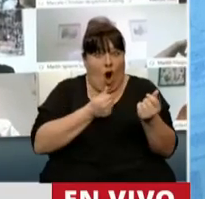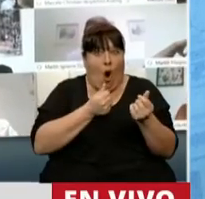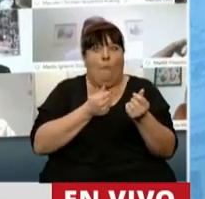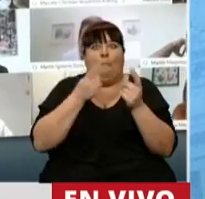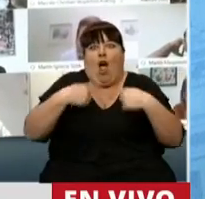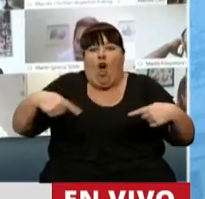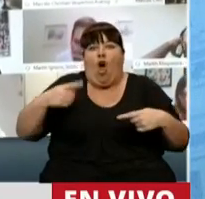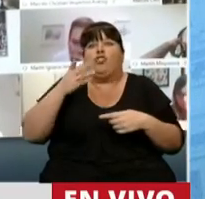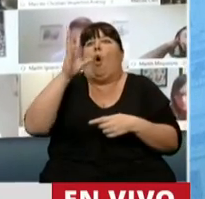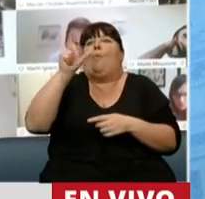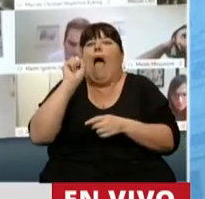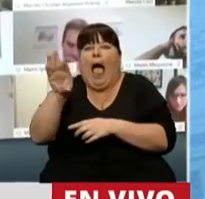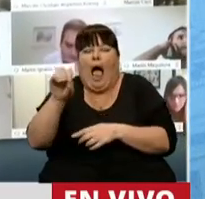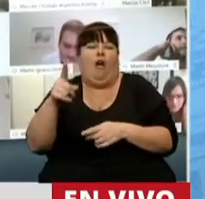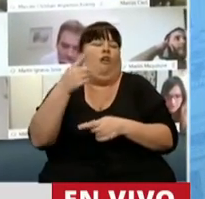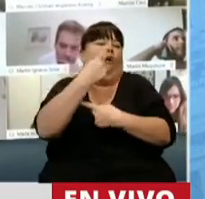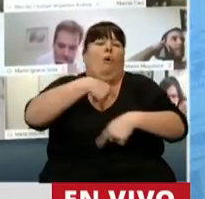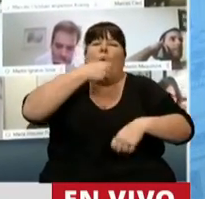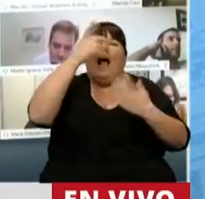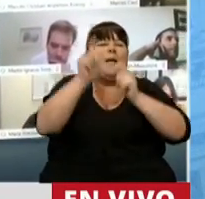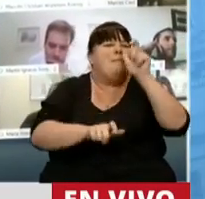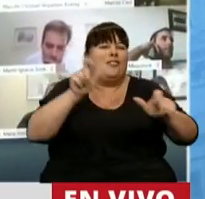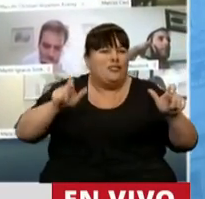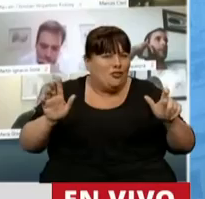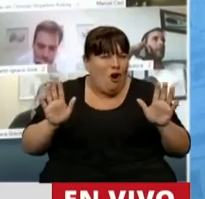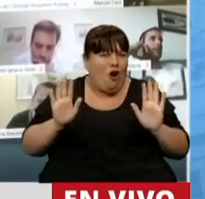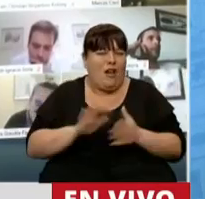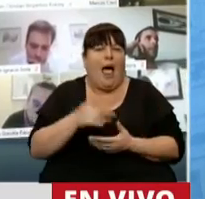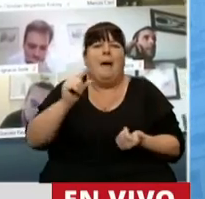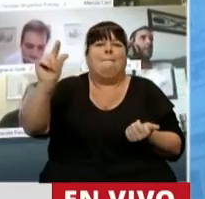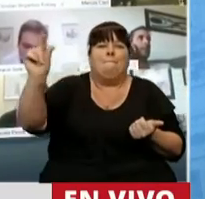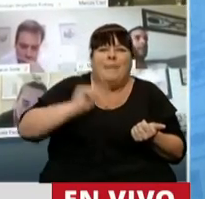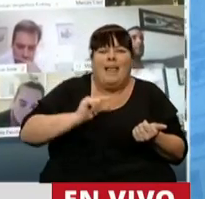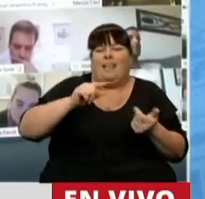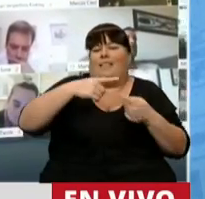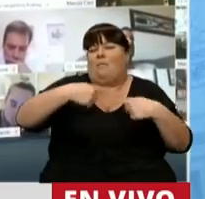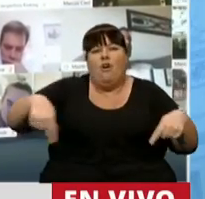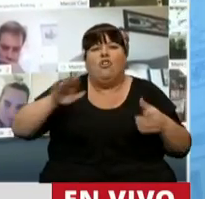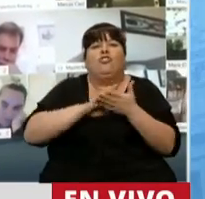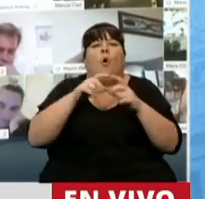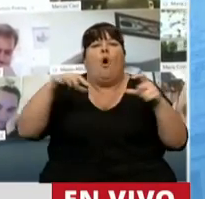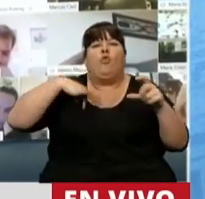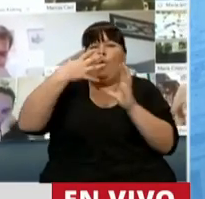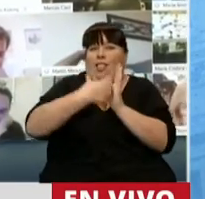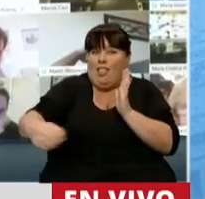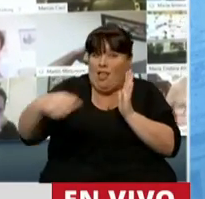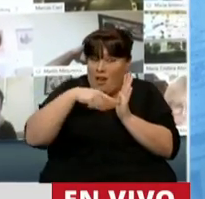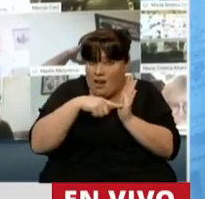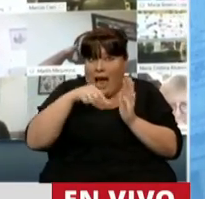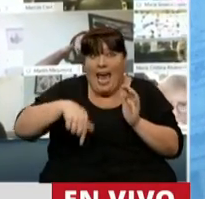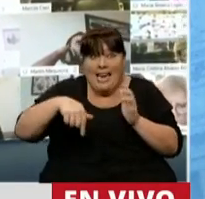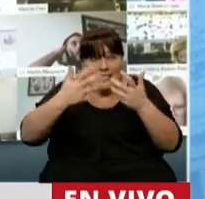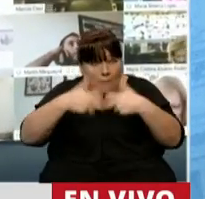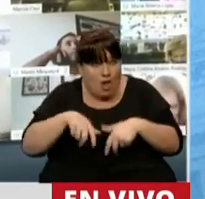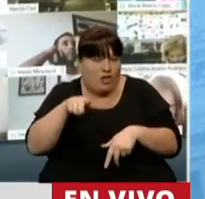usuario bancario o de cualquier otro crédito que pese sobre el bono de sueldo de un trabajador en